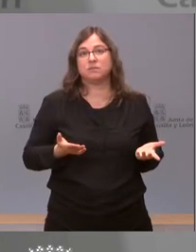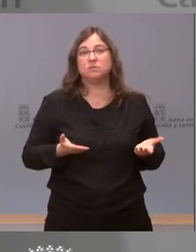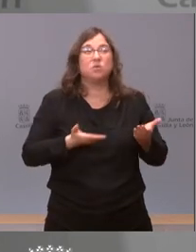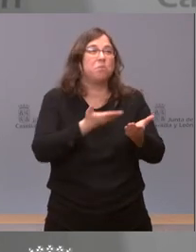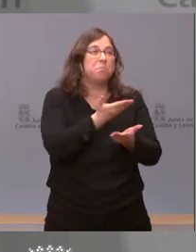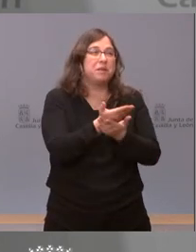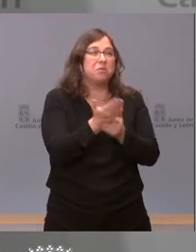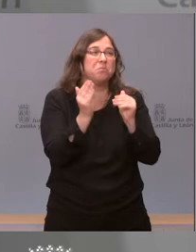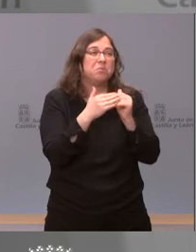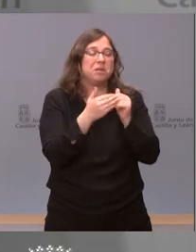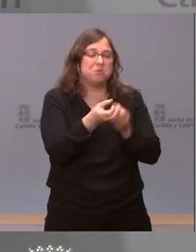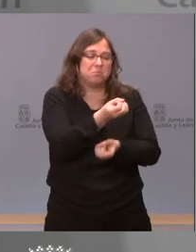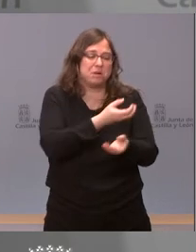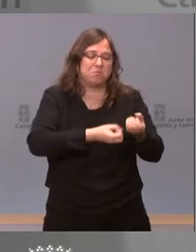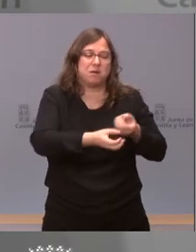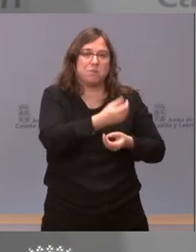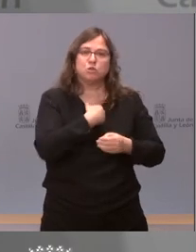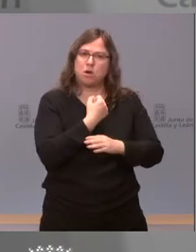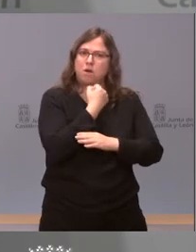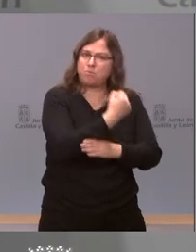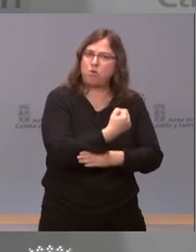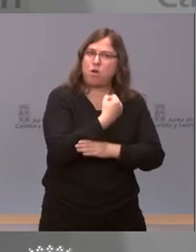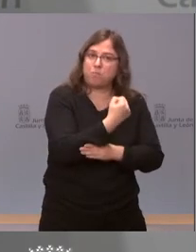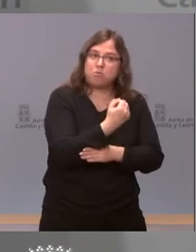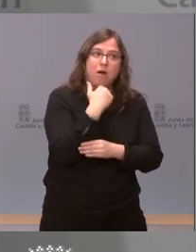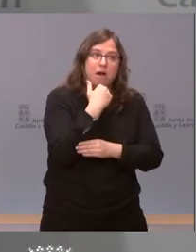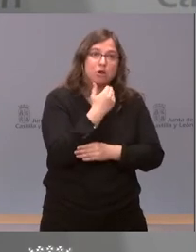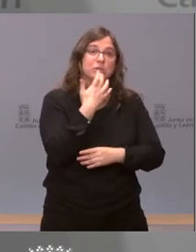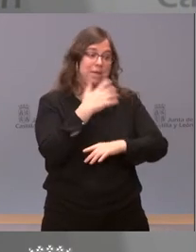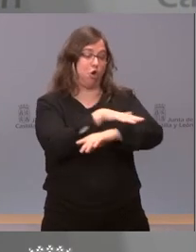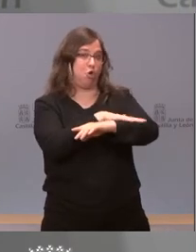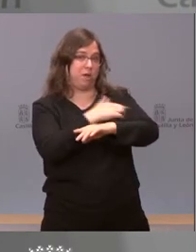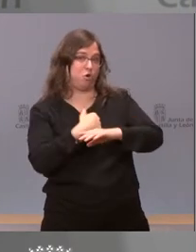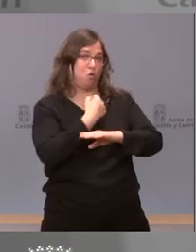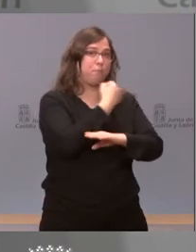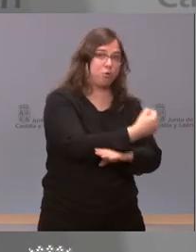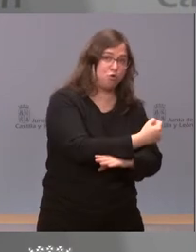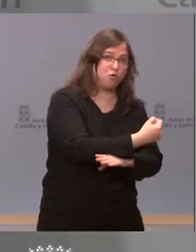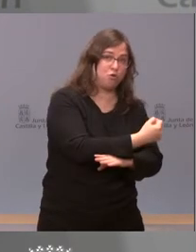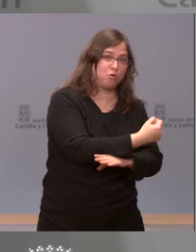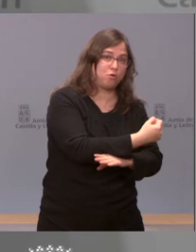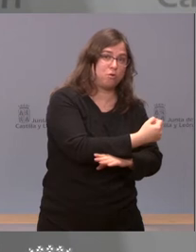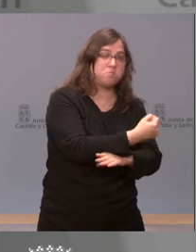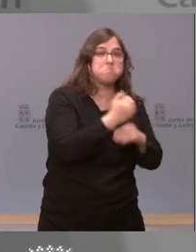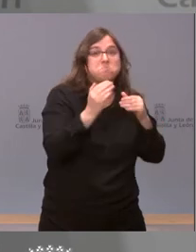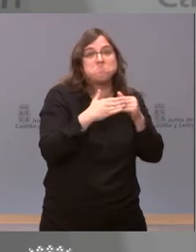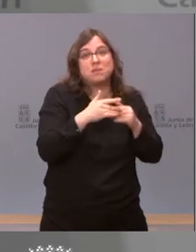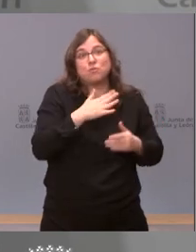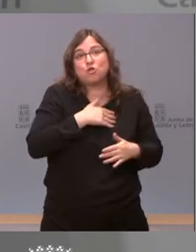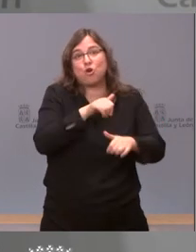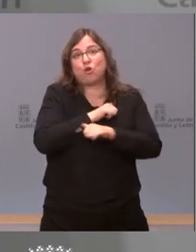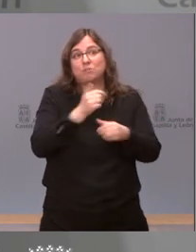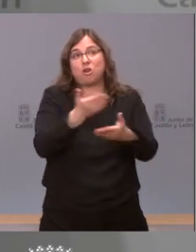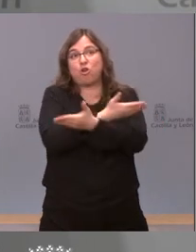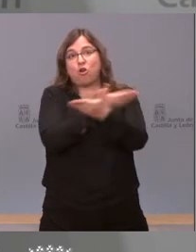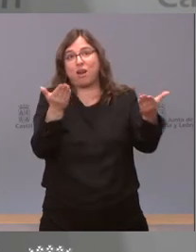reciprocidad si nosotros apoyamos al gobierno cuando toma medidas restrictivas pues esperamos que el resto de